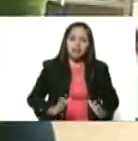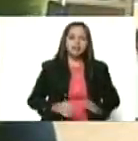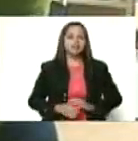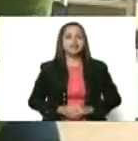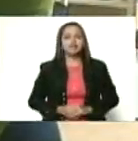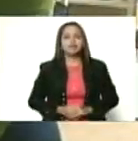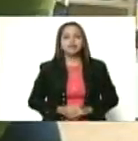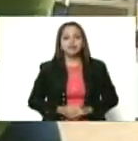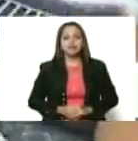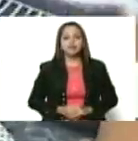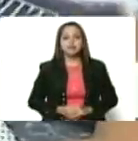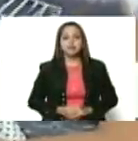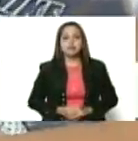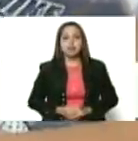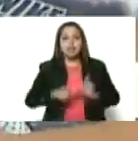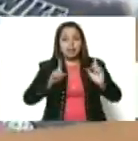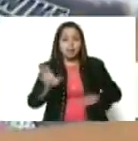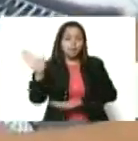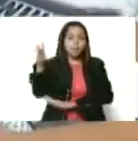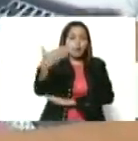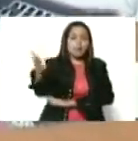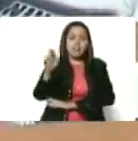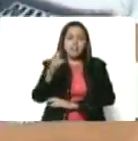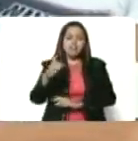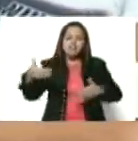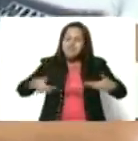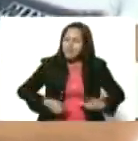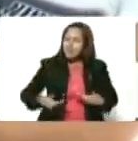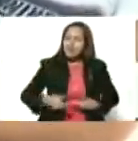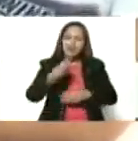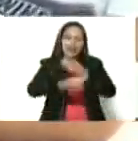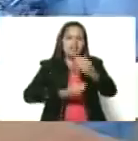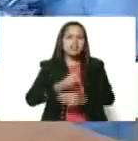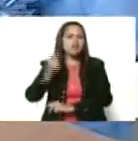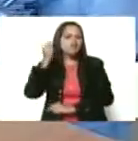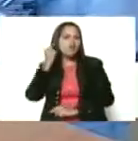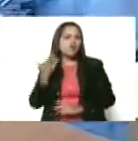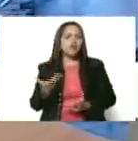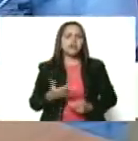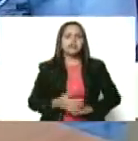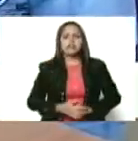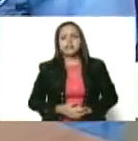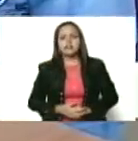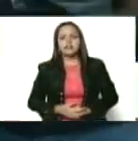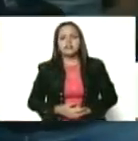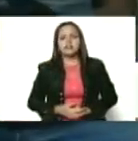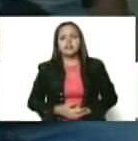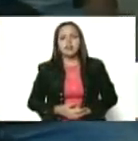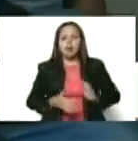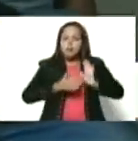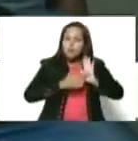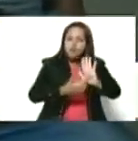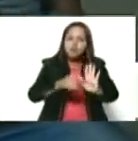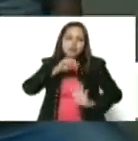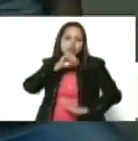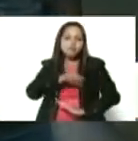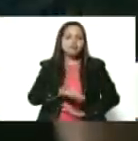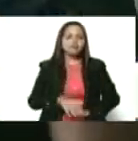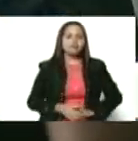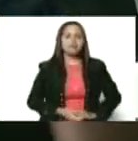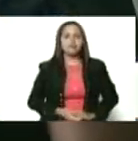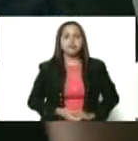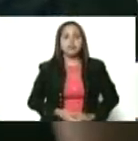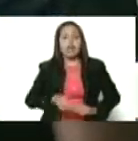ha sido una bandera de lucha que las mujeres hemos llevado a lo largo de la historia y